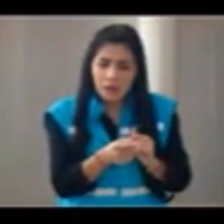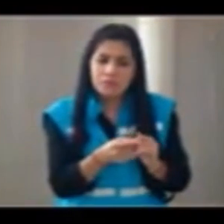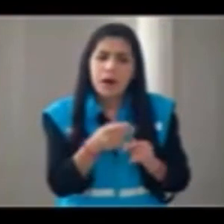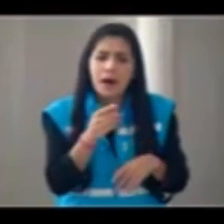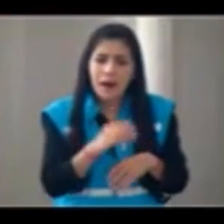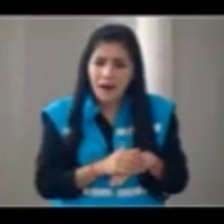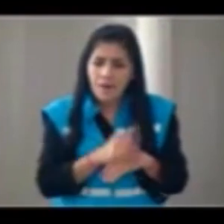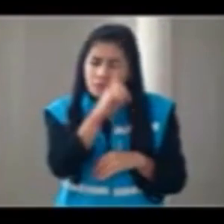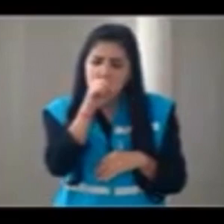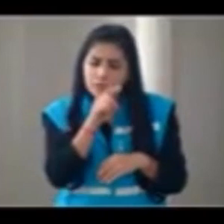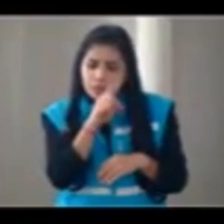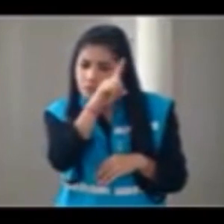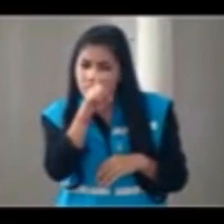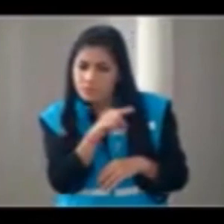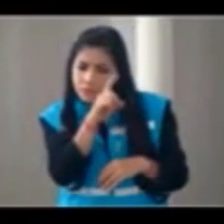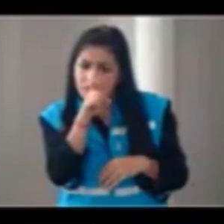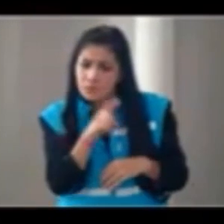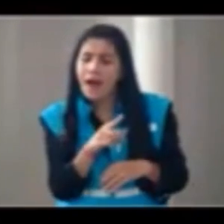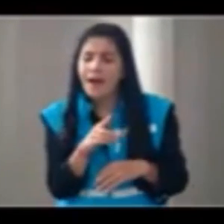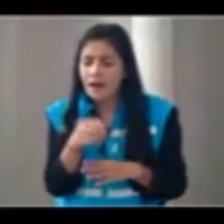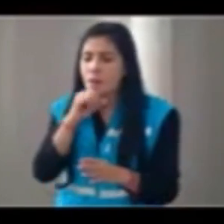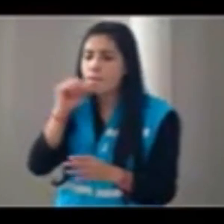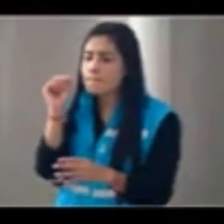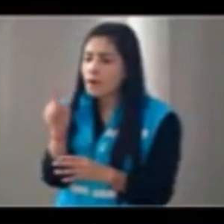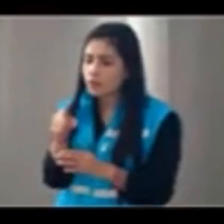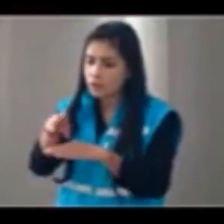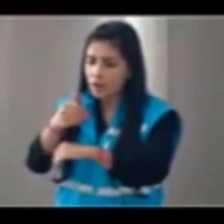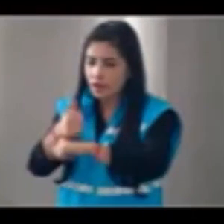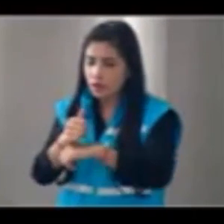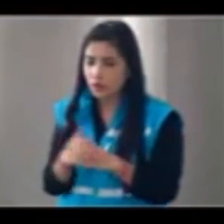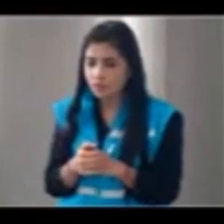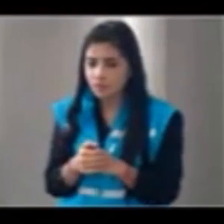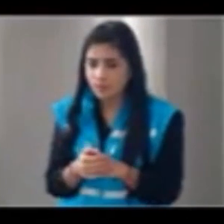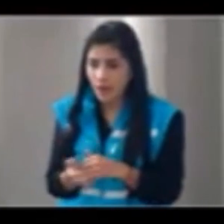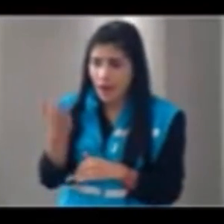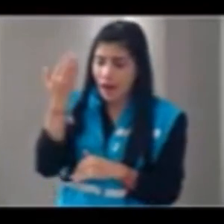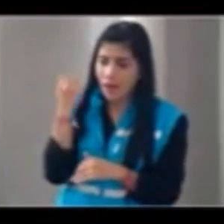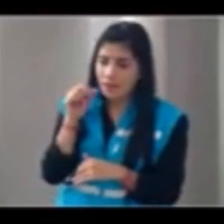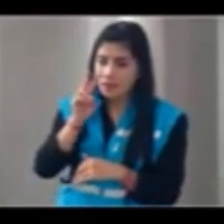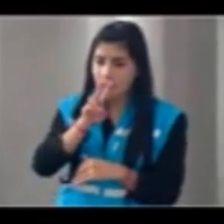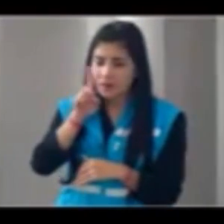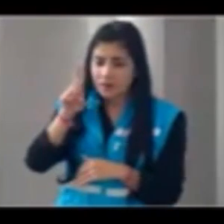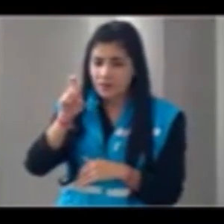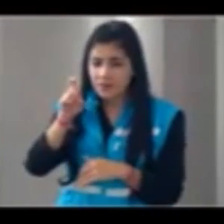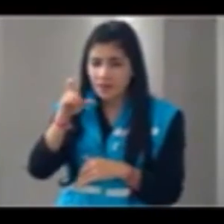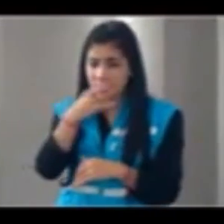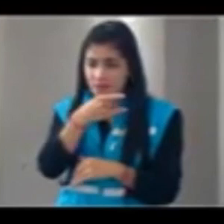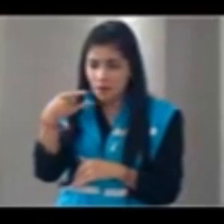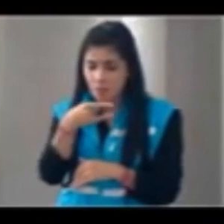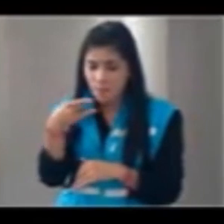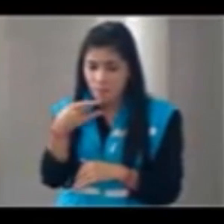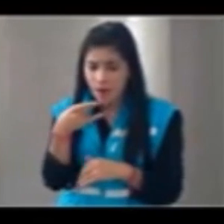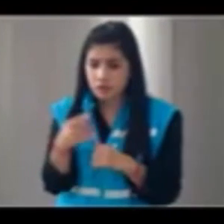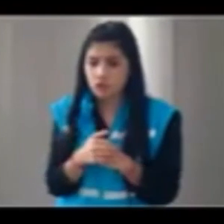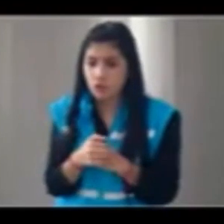Entonces, comienzo con el primero. Y es que el pasado 26 de marzo, Medellín se despertó con la noticia de que la gerente Mabel